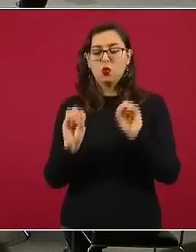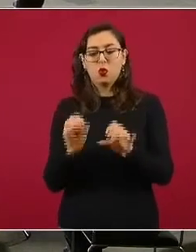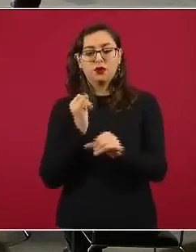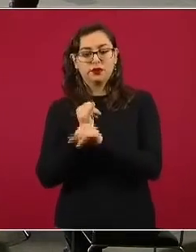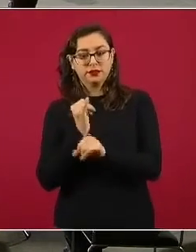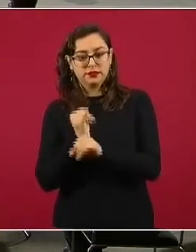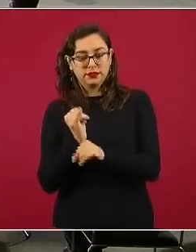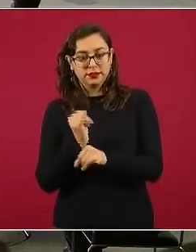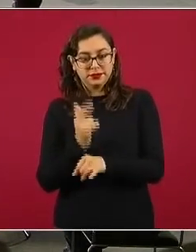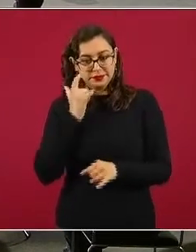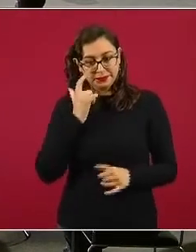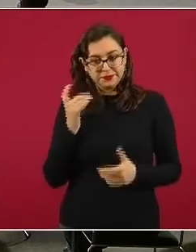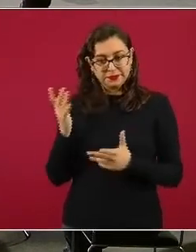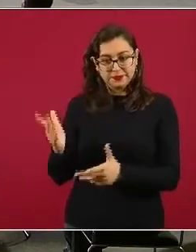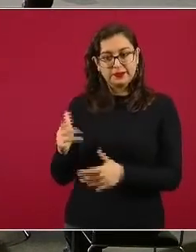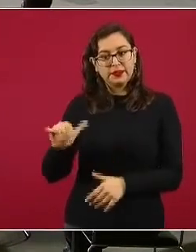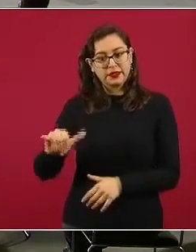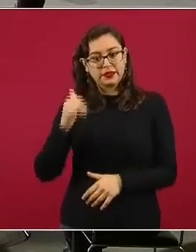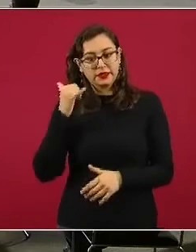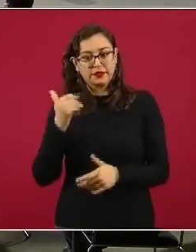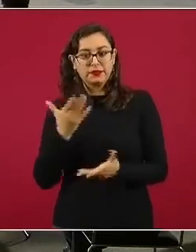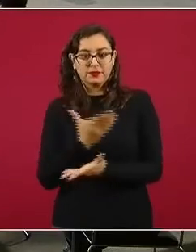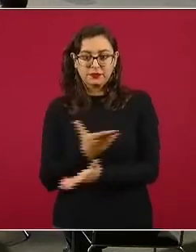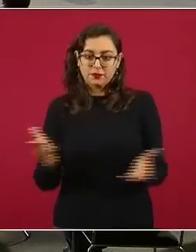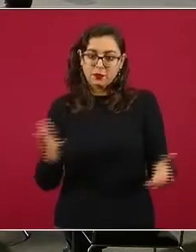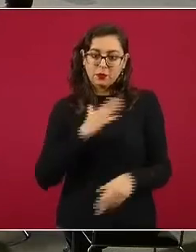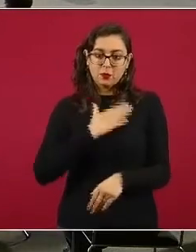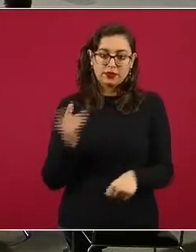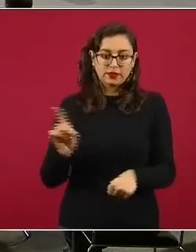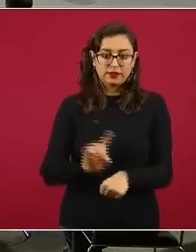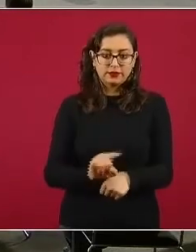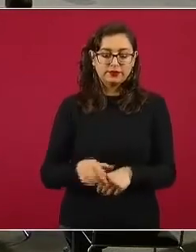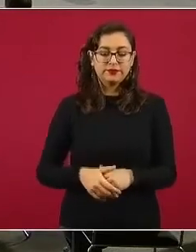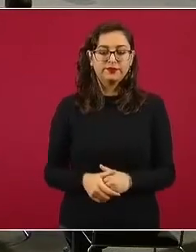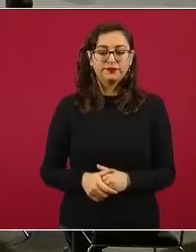teléfonos. Les agradecemos y que tengan un muy buen día.